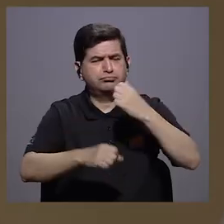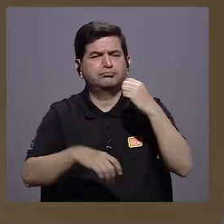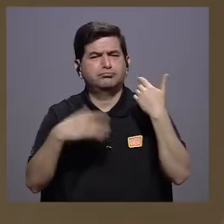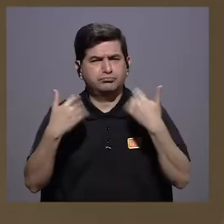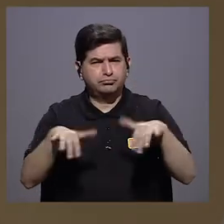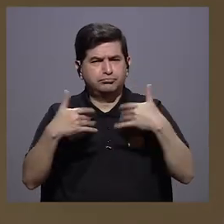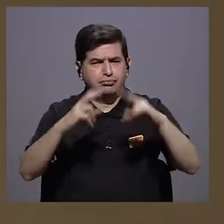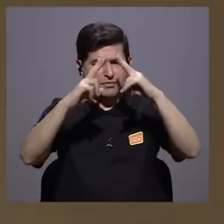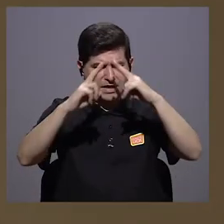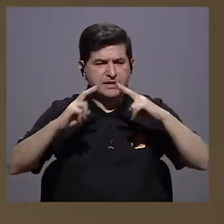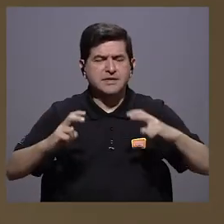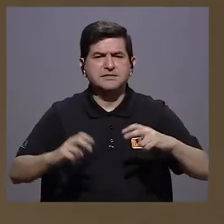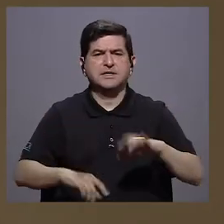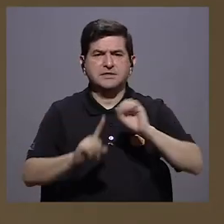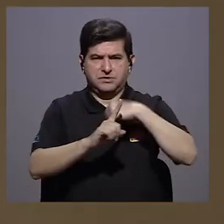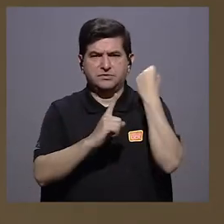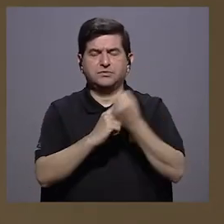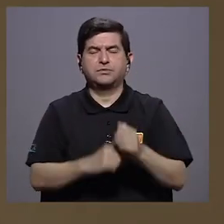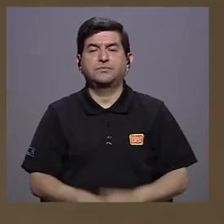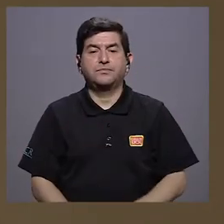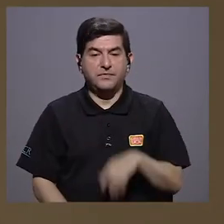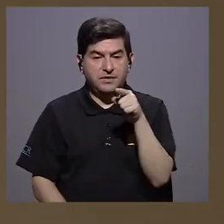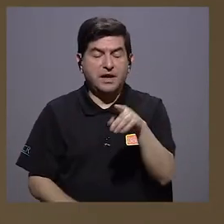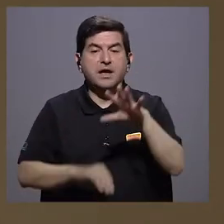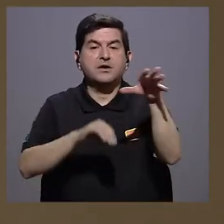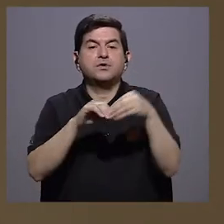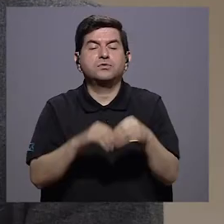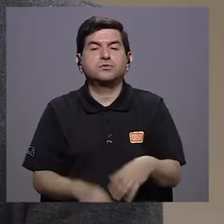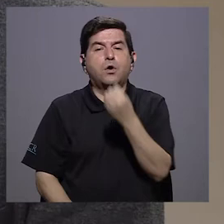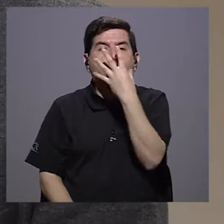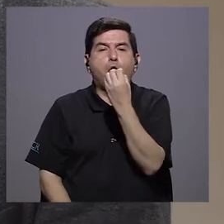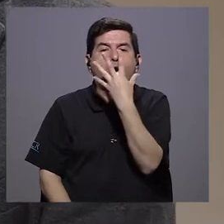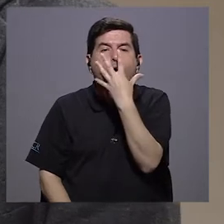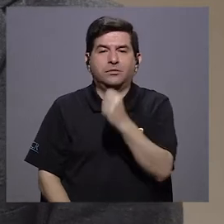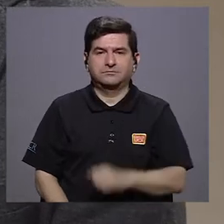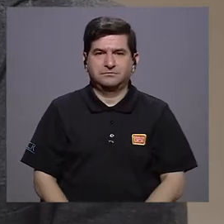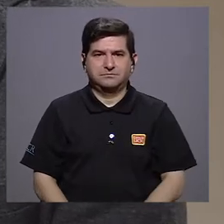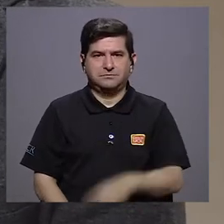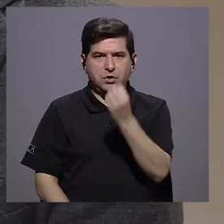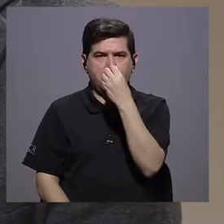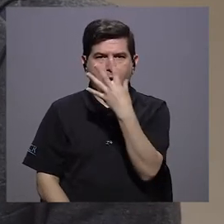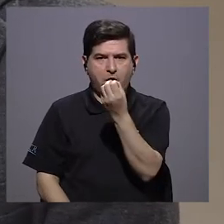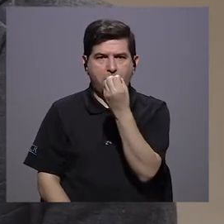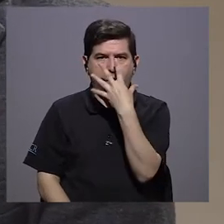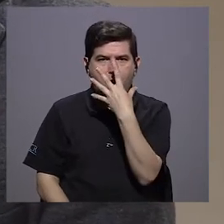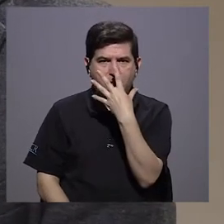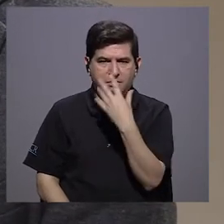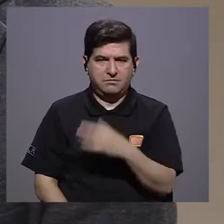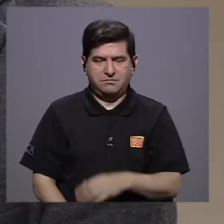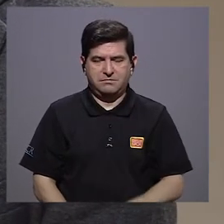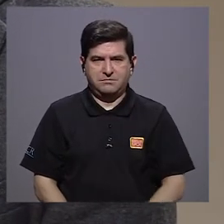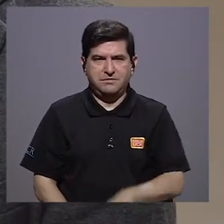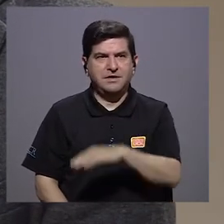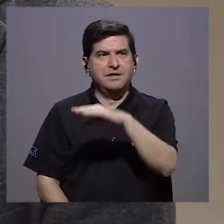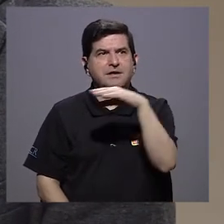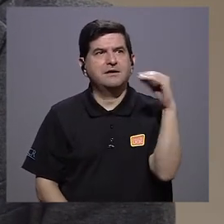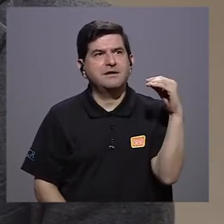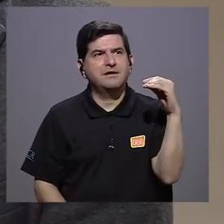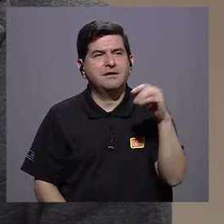de análisis. Claro, de esos también agregaría a Hong Kong. Y el